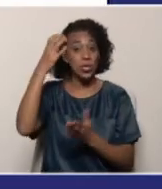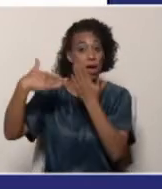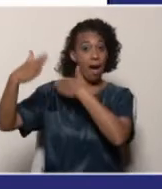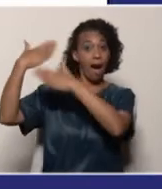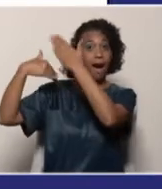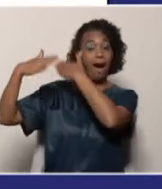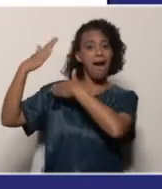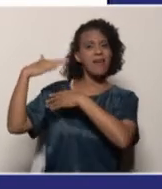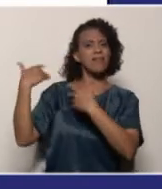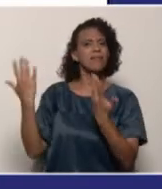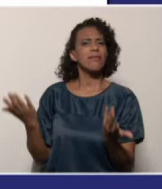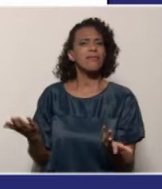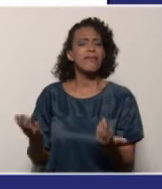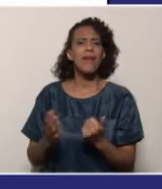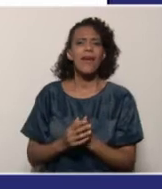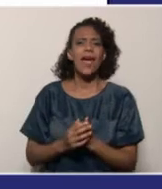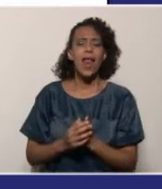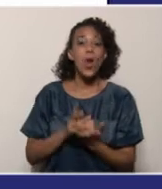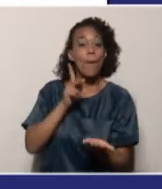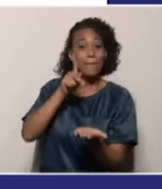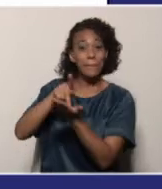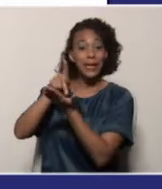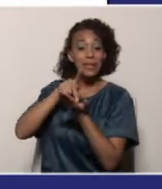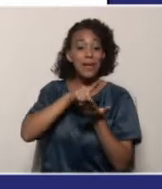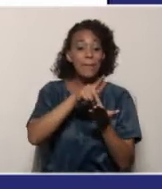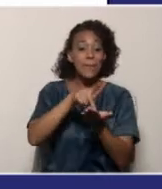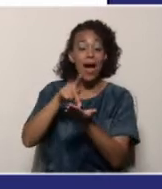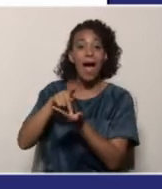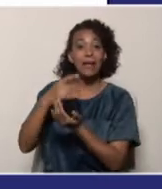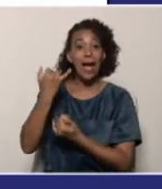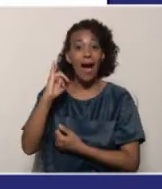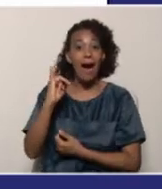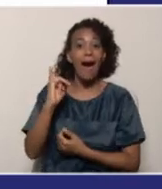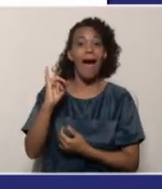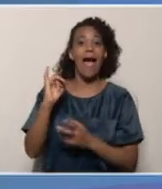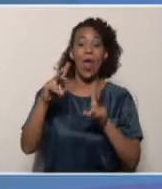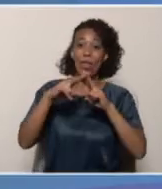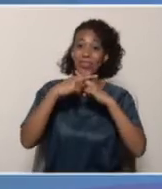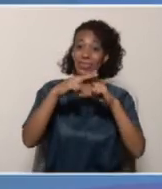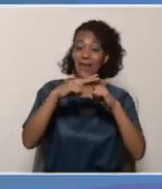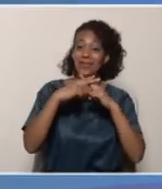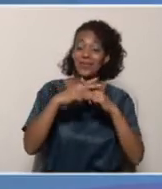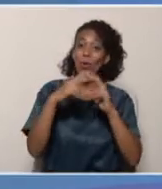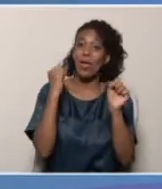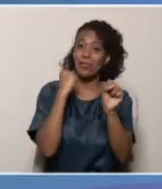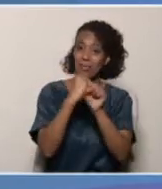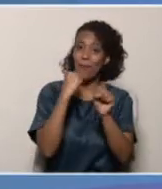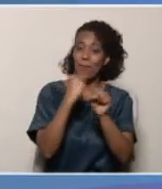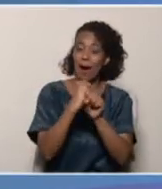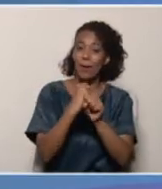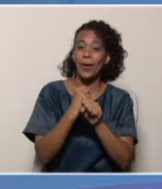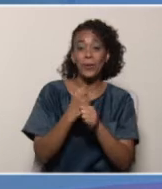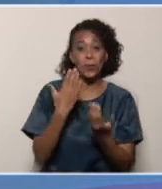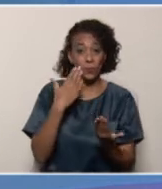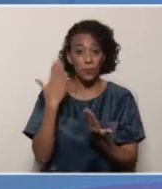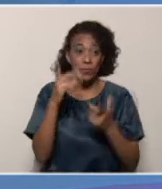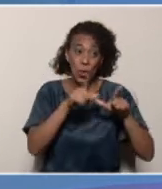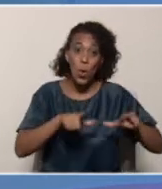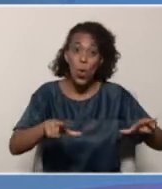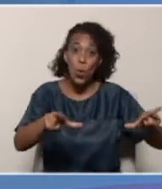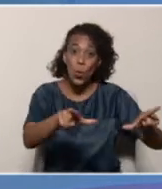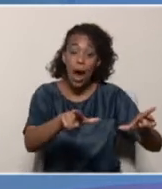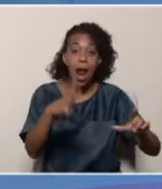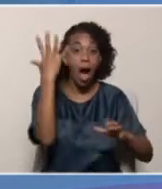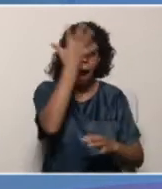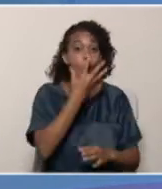hablado acerca de los participantes que forman parte de los talleres de educación laboral, en donde